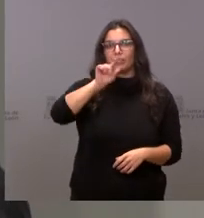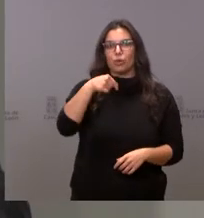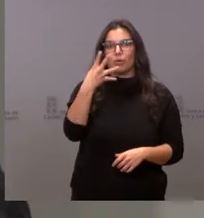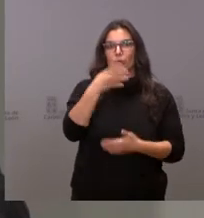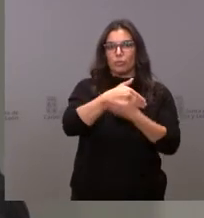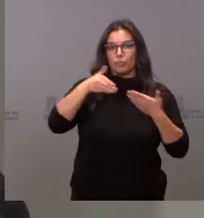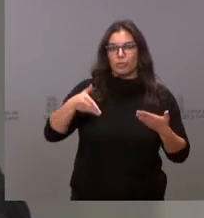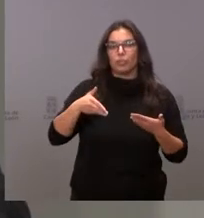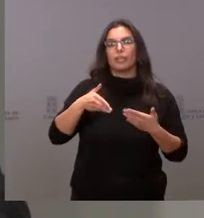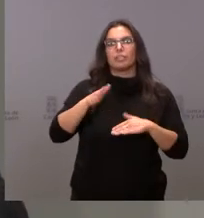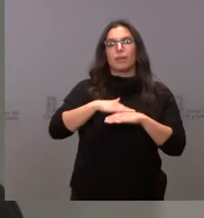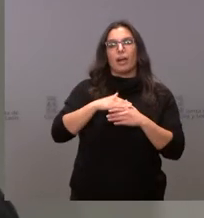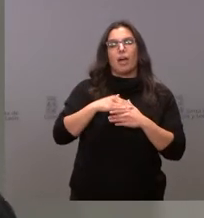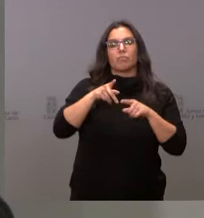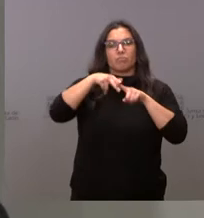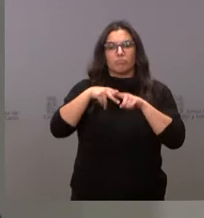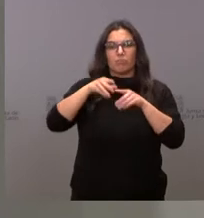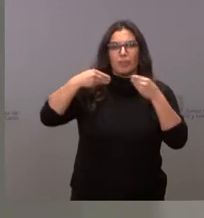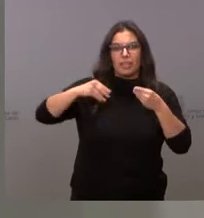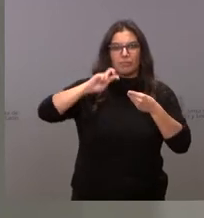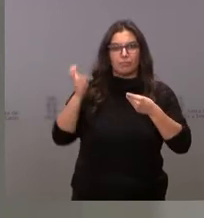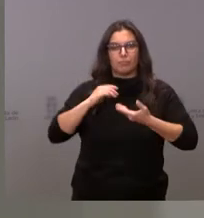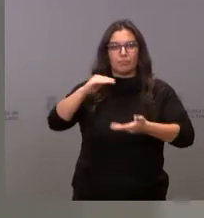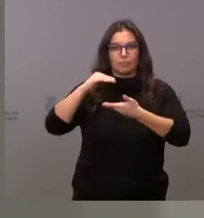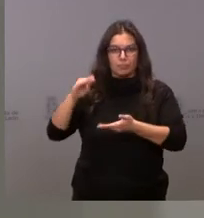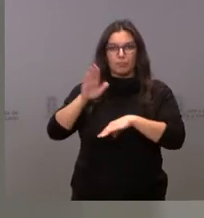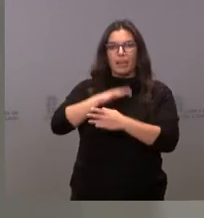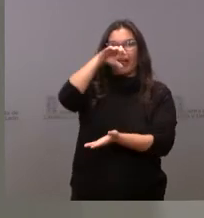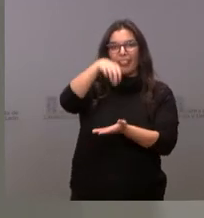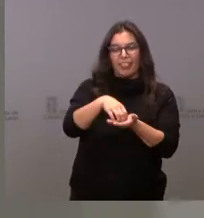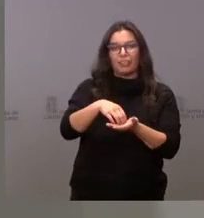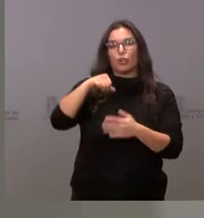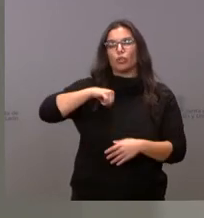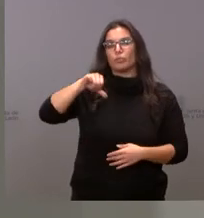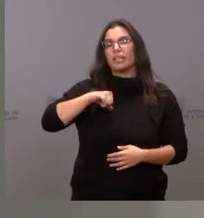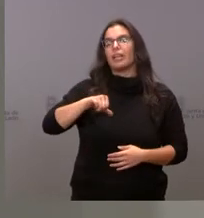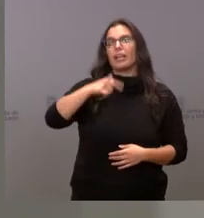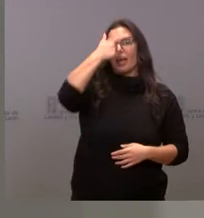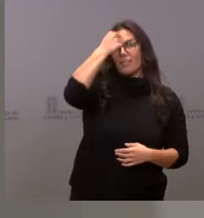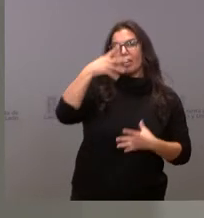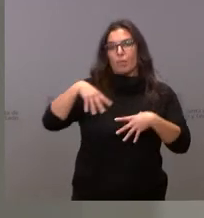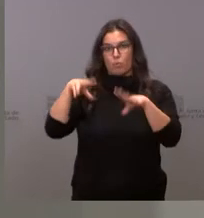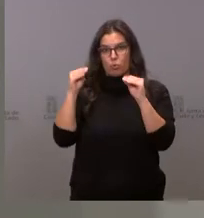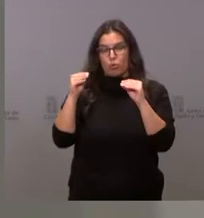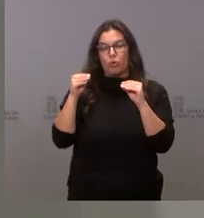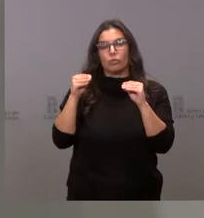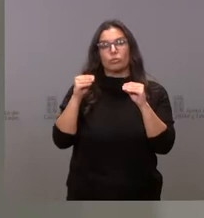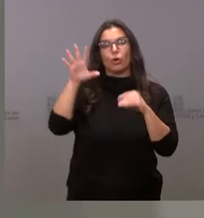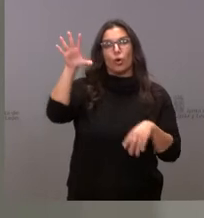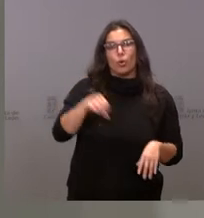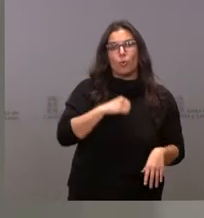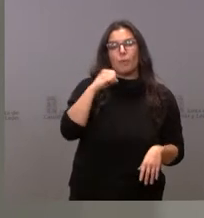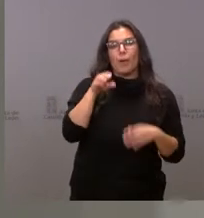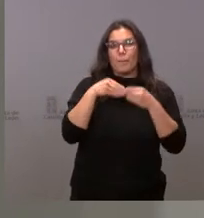de euros en suministros sanitarios para los centros asistenciales de Ávila y Burgos, a compra de